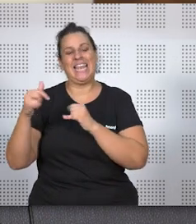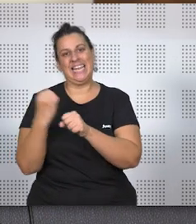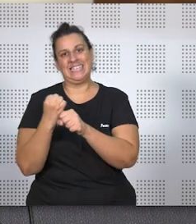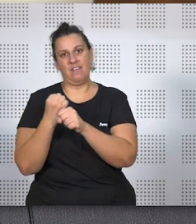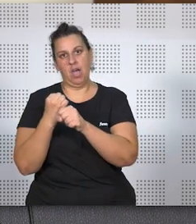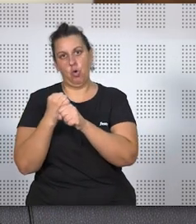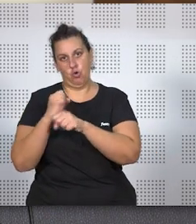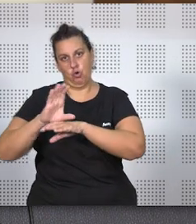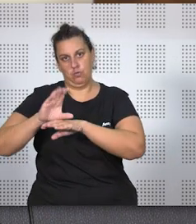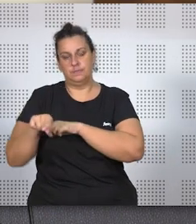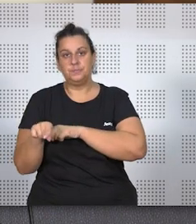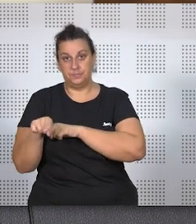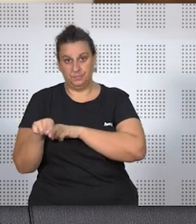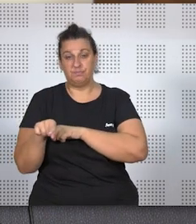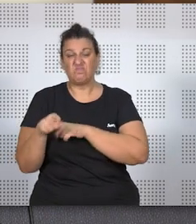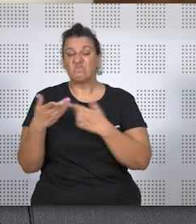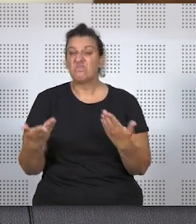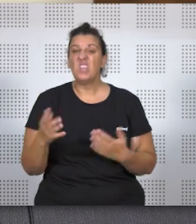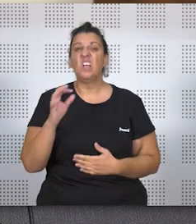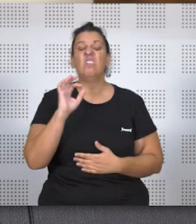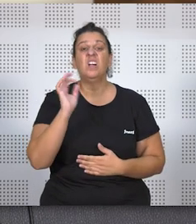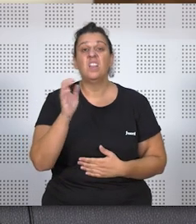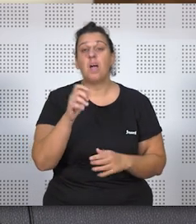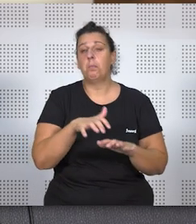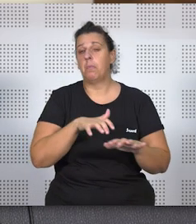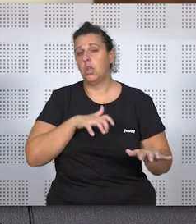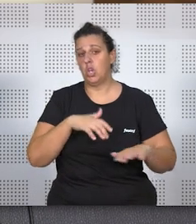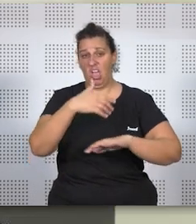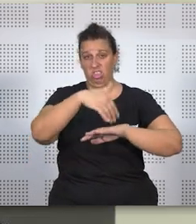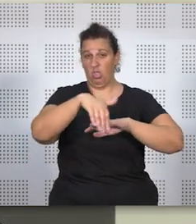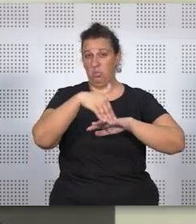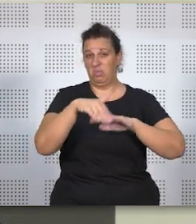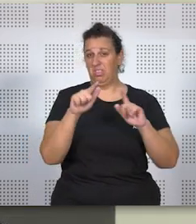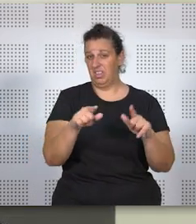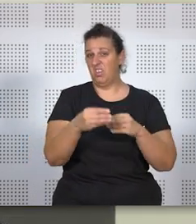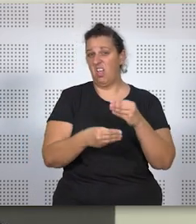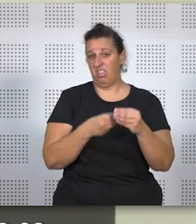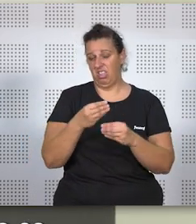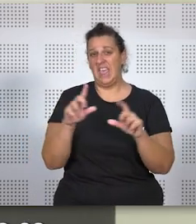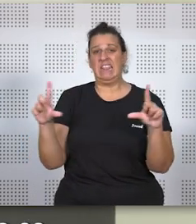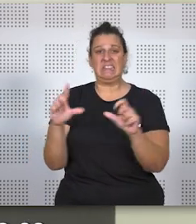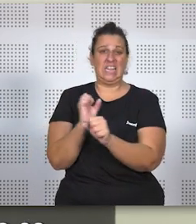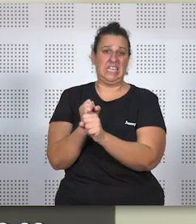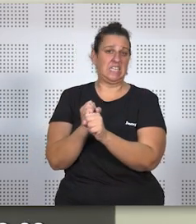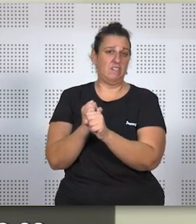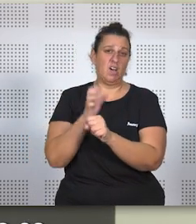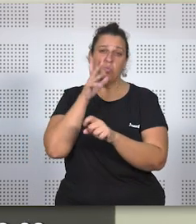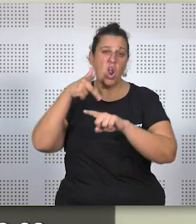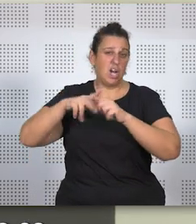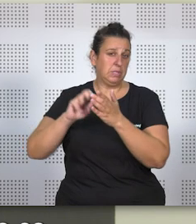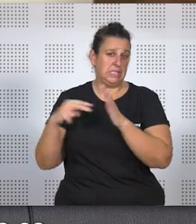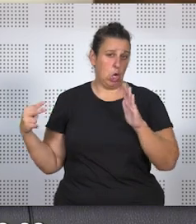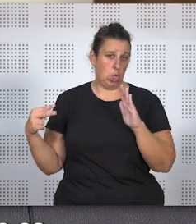No cabe duda que hoy en día la gran mayoría de las prestaciones que se hacen desde el domicilio son teletrabajo porque utilizamos las herramientas